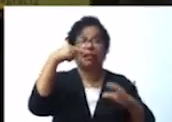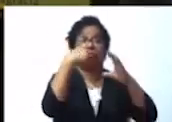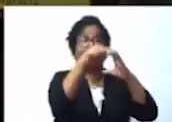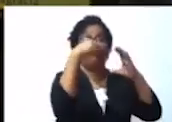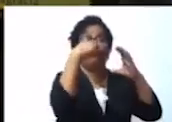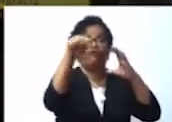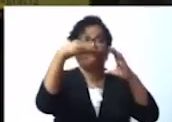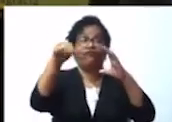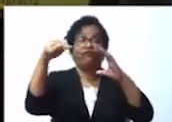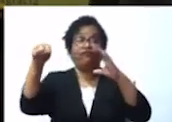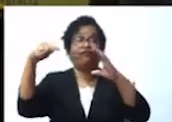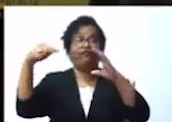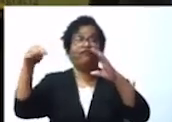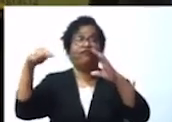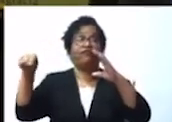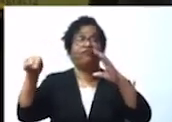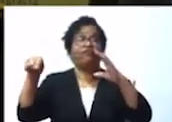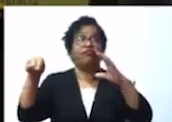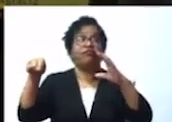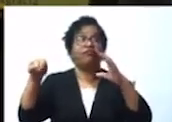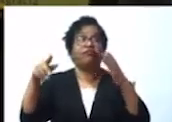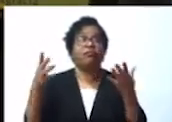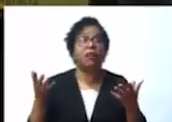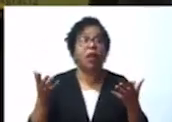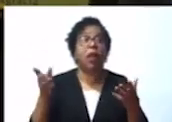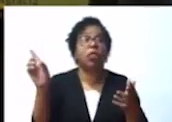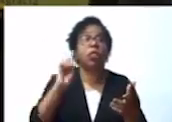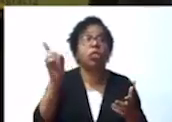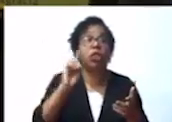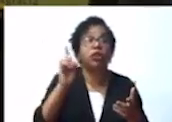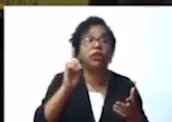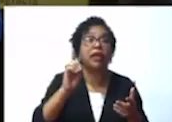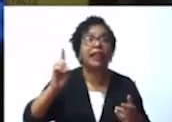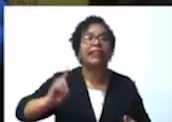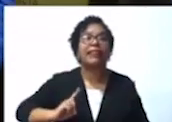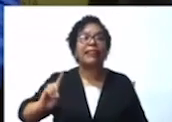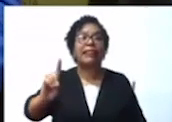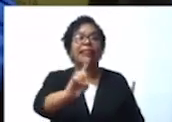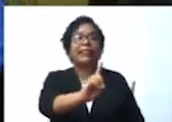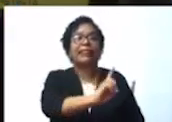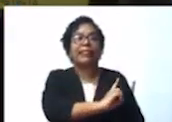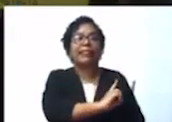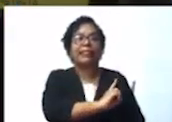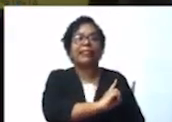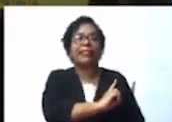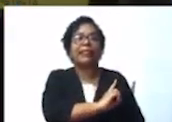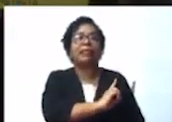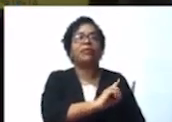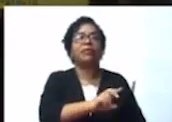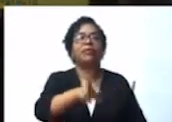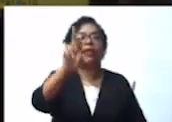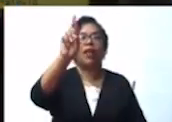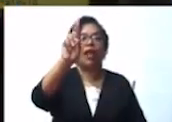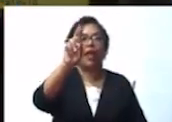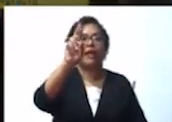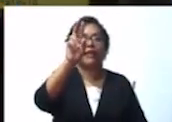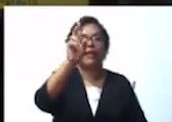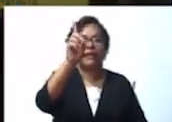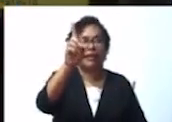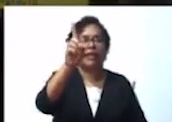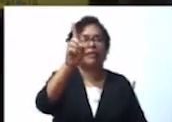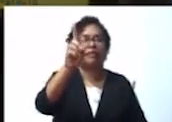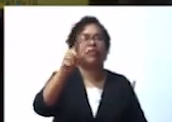explosionó fue la de Diputados RD, en un horario de trabajo, donde yo estaba en la Comisión de